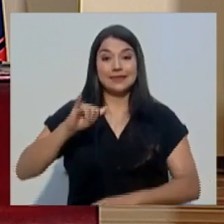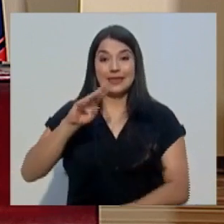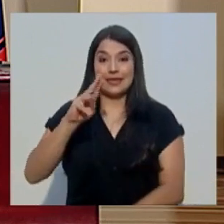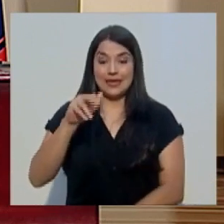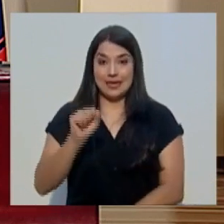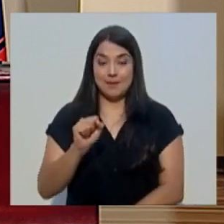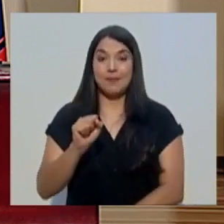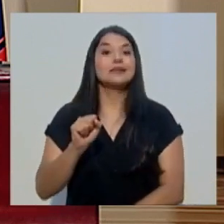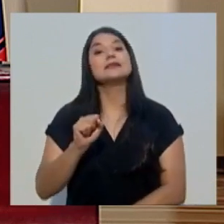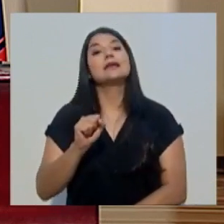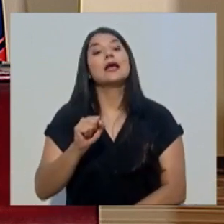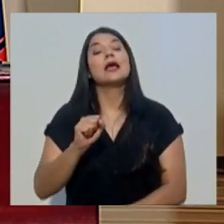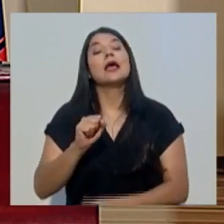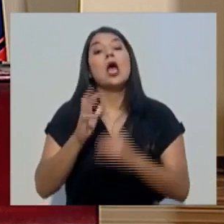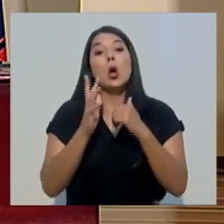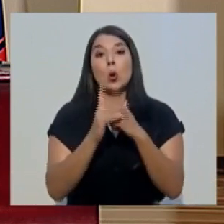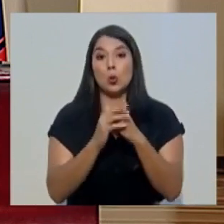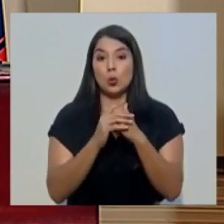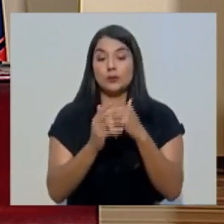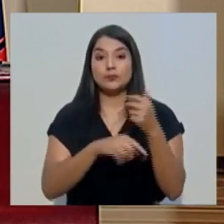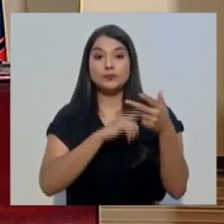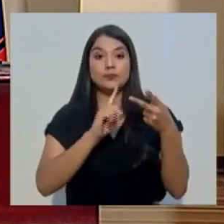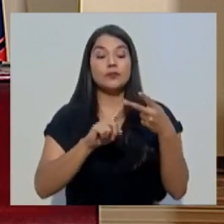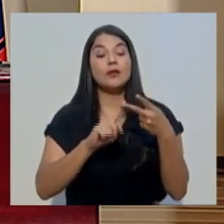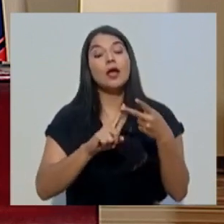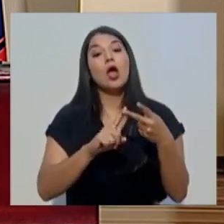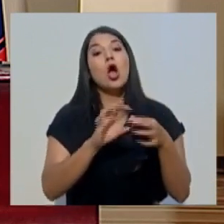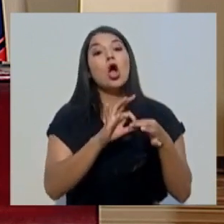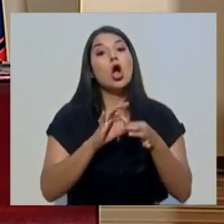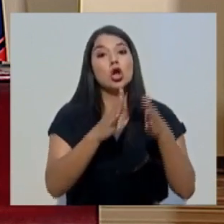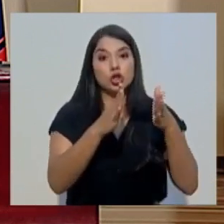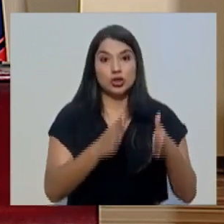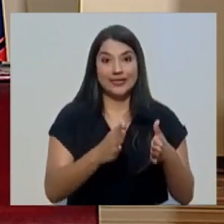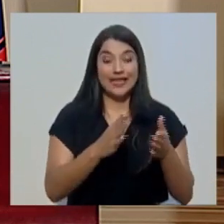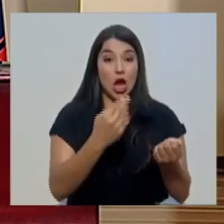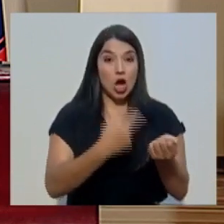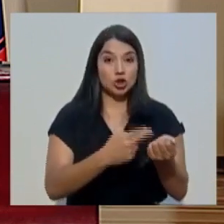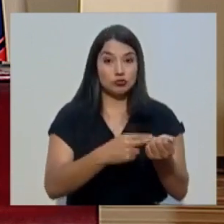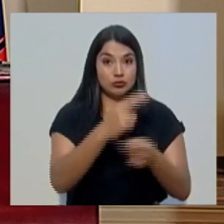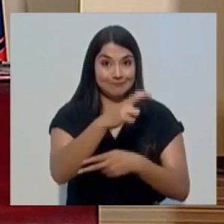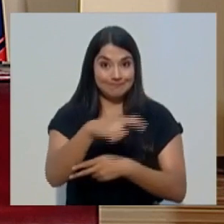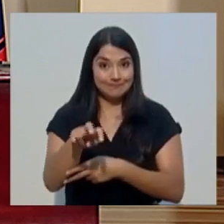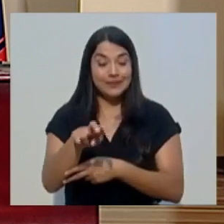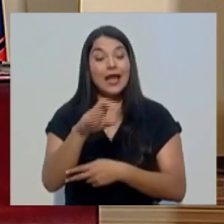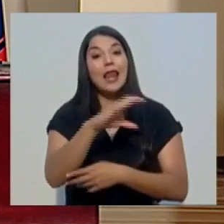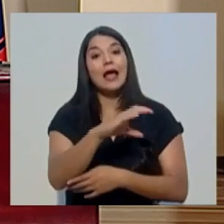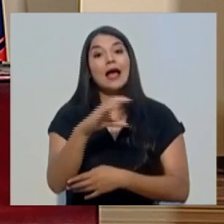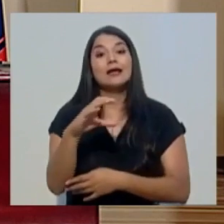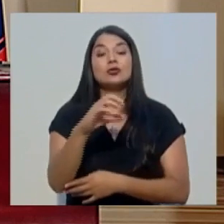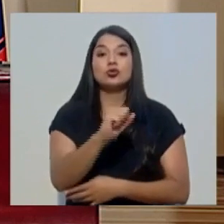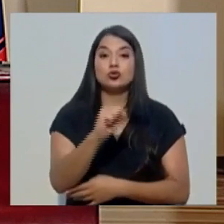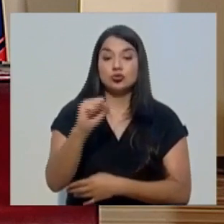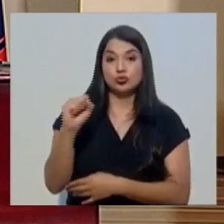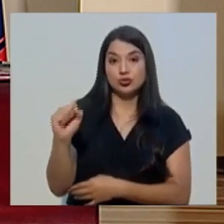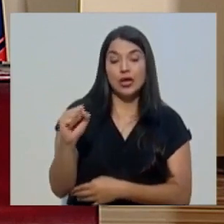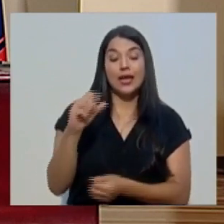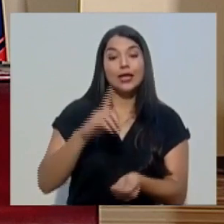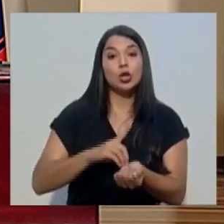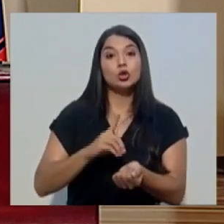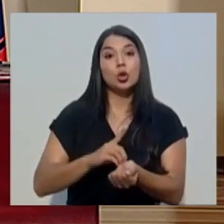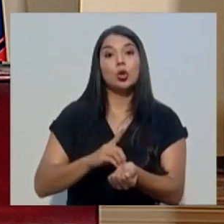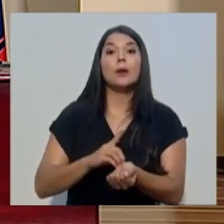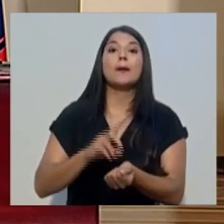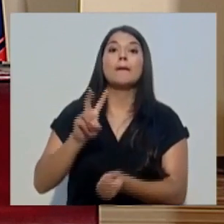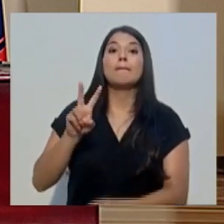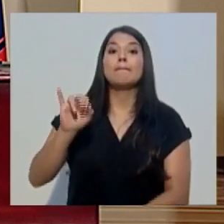Ejecutivo de Limas, el señor Juan Luis Bermúdez y el Coordinador de la Unidad Médica Móvil de la Caja Costarricense de Seguro